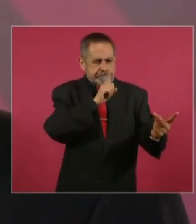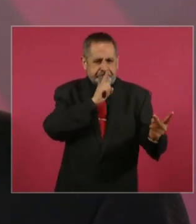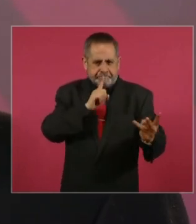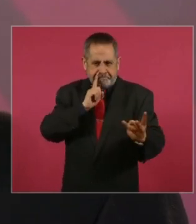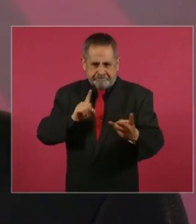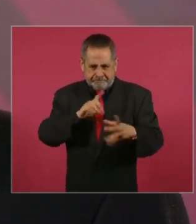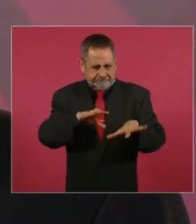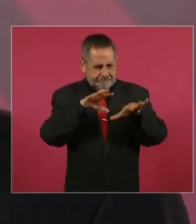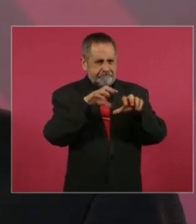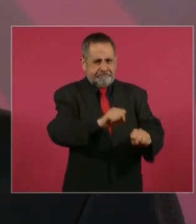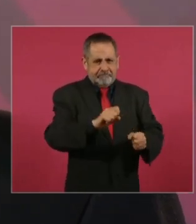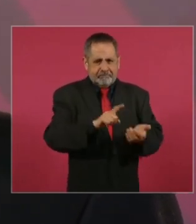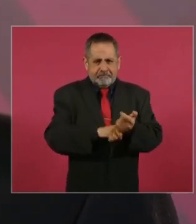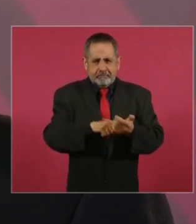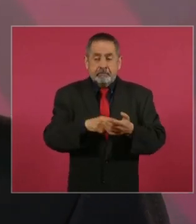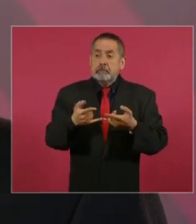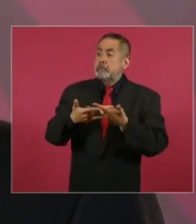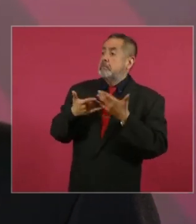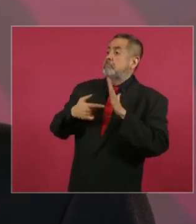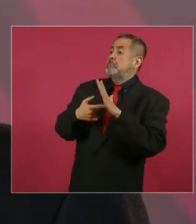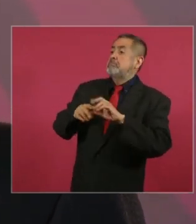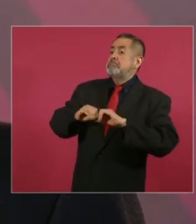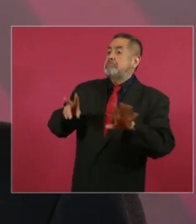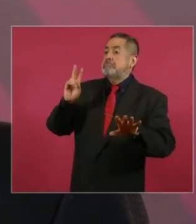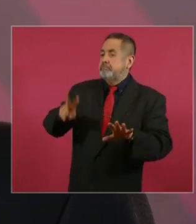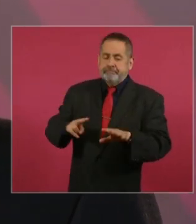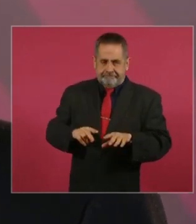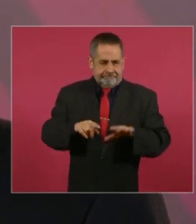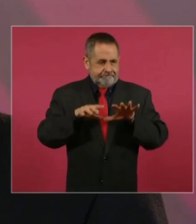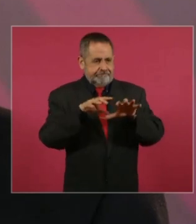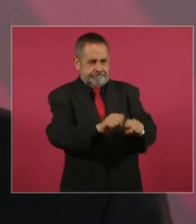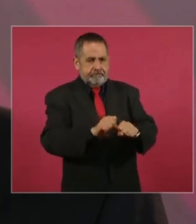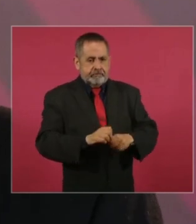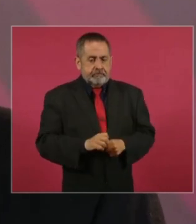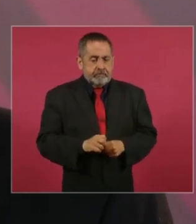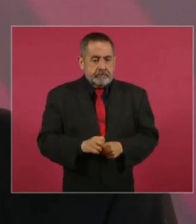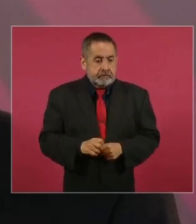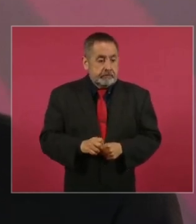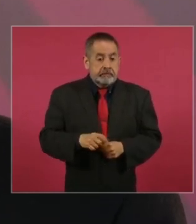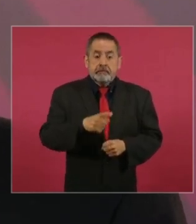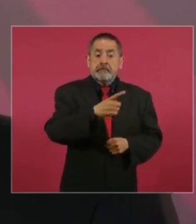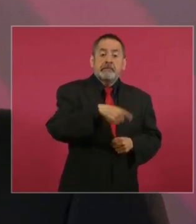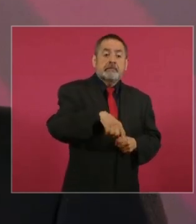con la llamada verdad histórica, se rebelan